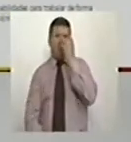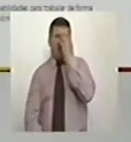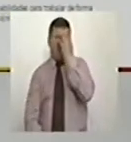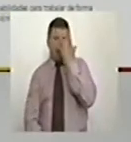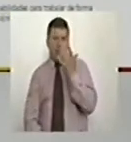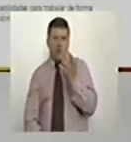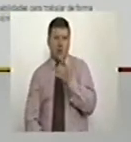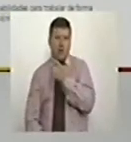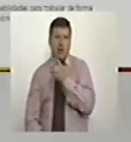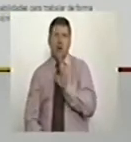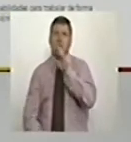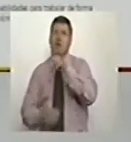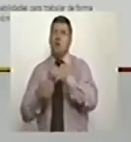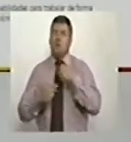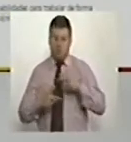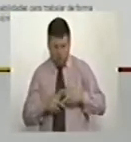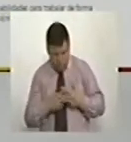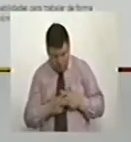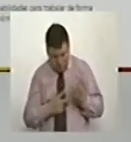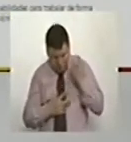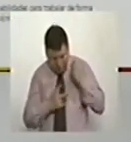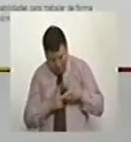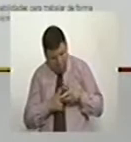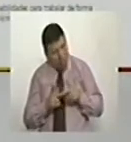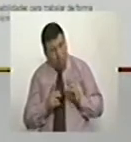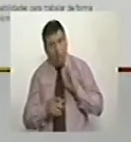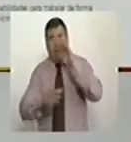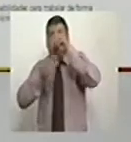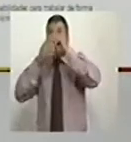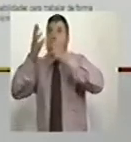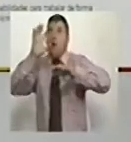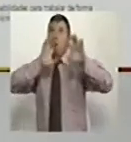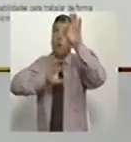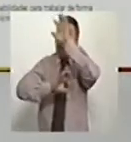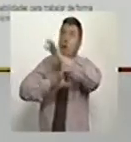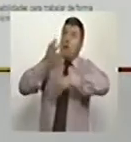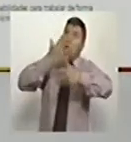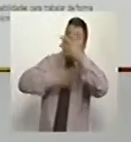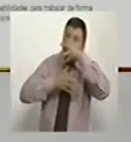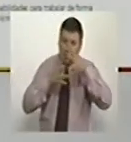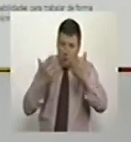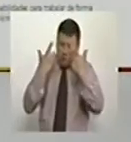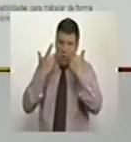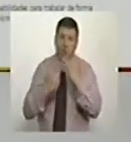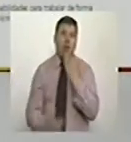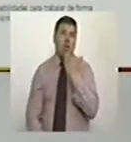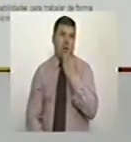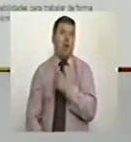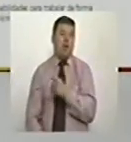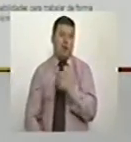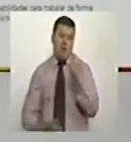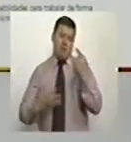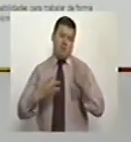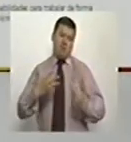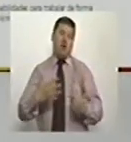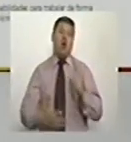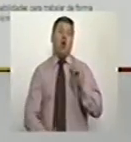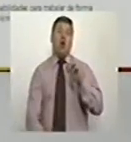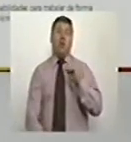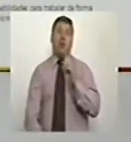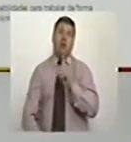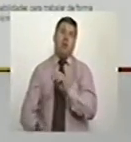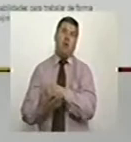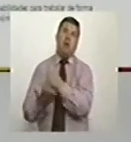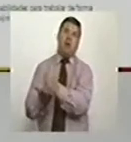capacitar ese mecánico para que pueda ser competitivo en el mercado? Ejemplos como estos son los que la OCDE pueden